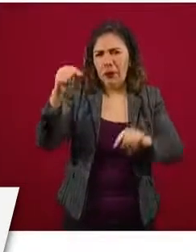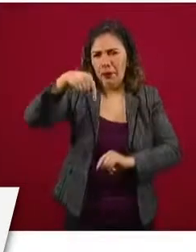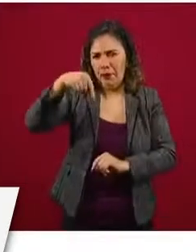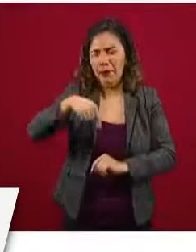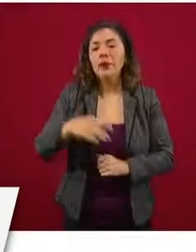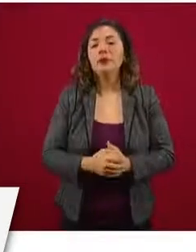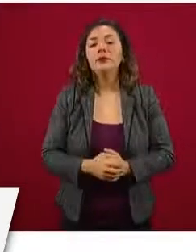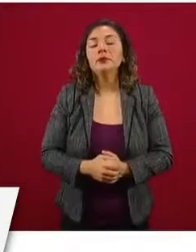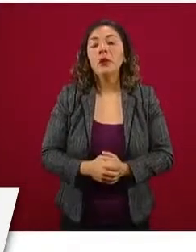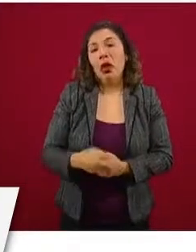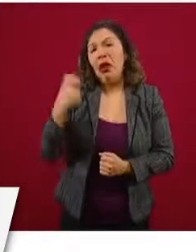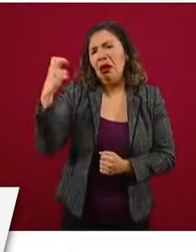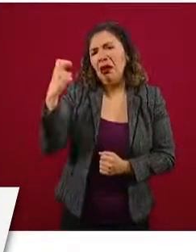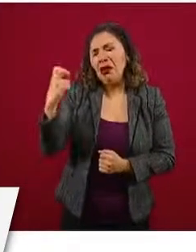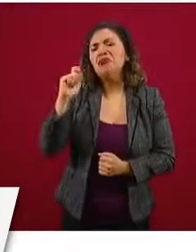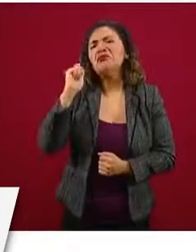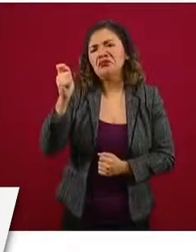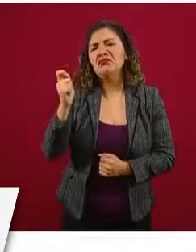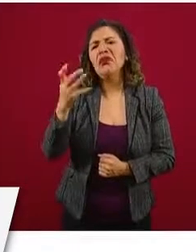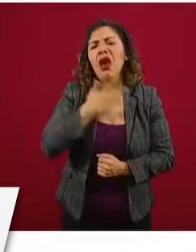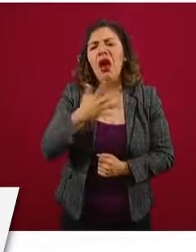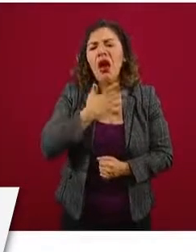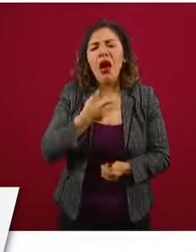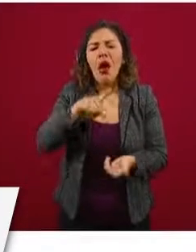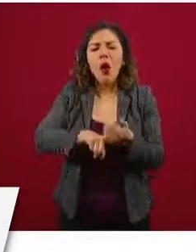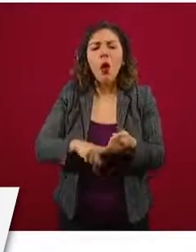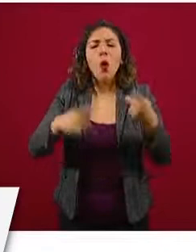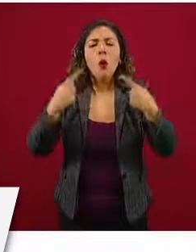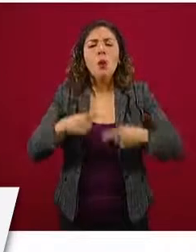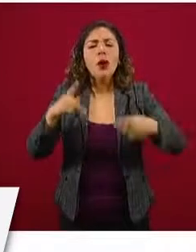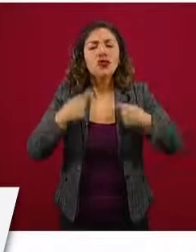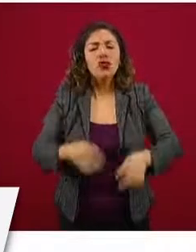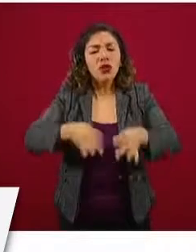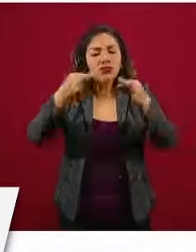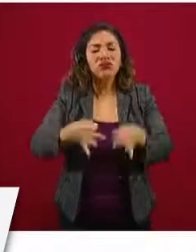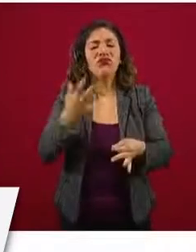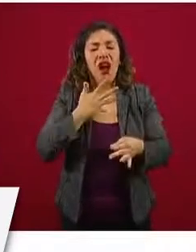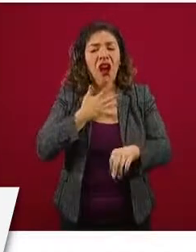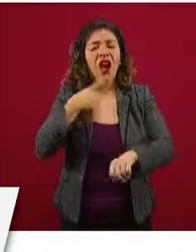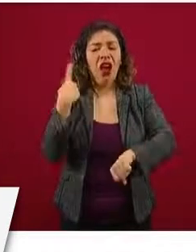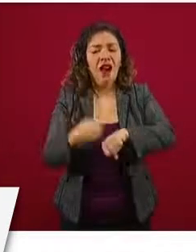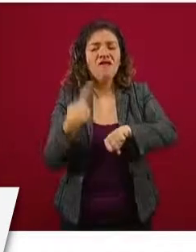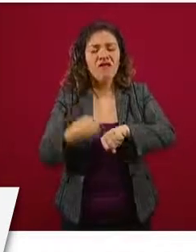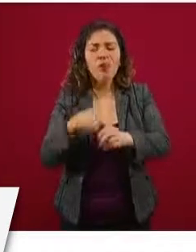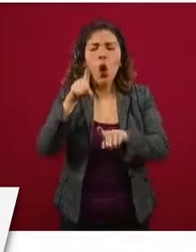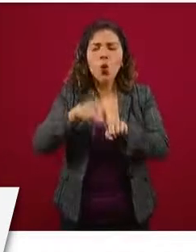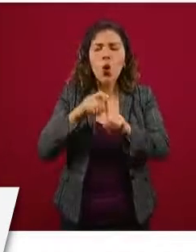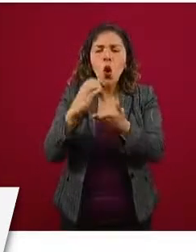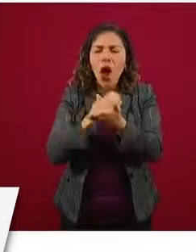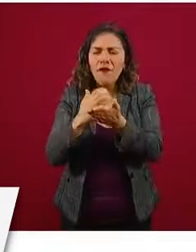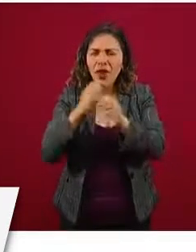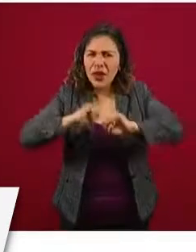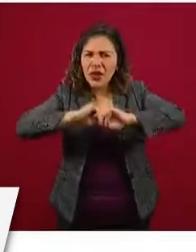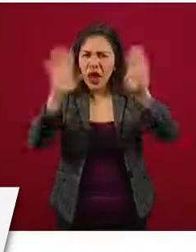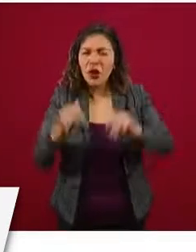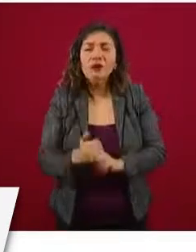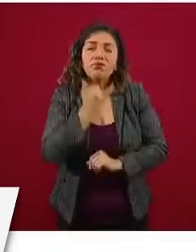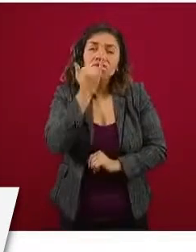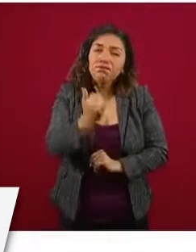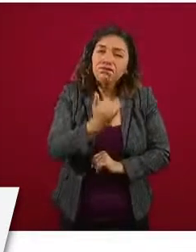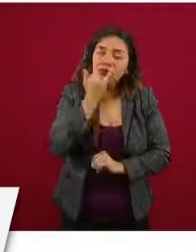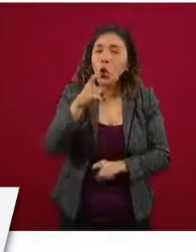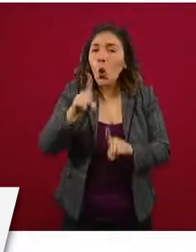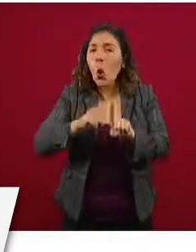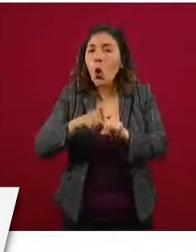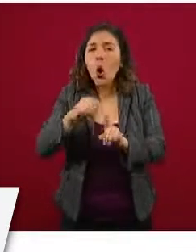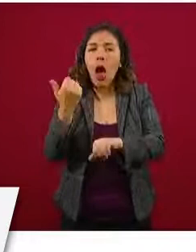En esta gráfica se muestra los casos confirmados en color ocre, los casos sospechosos en color amarillo.